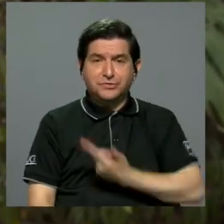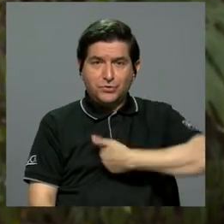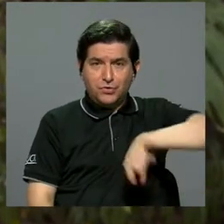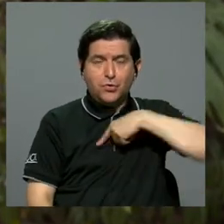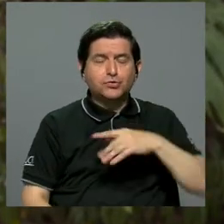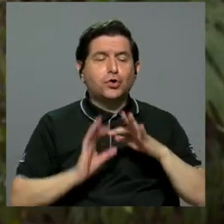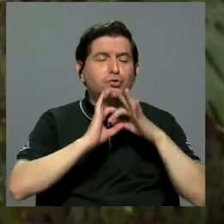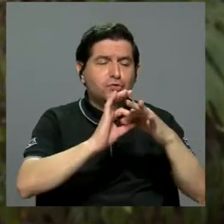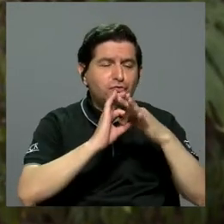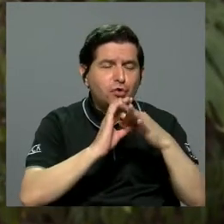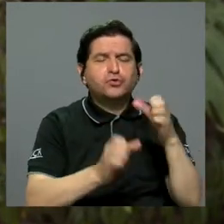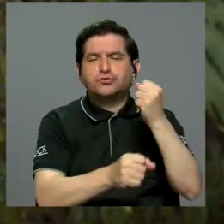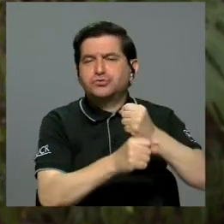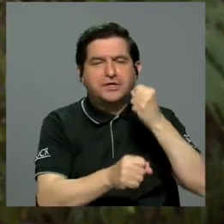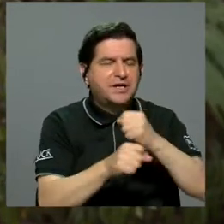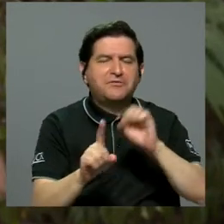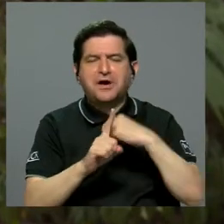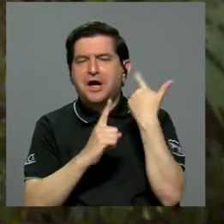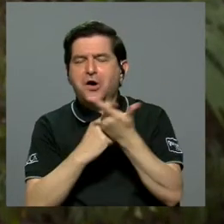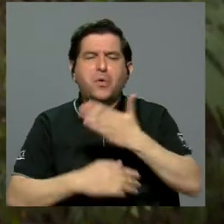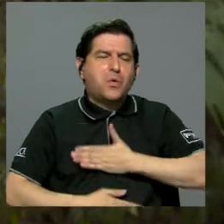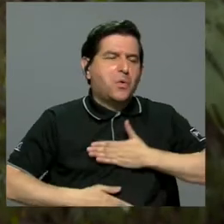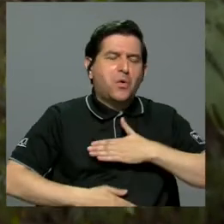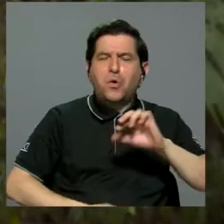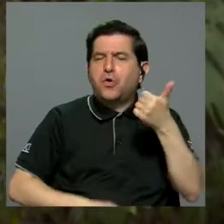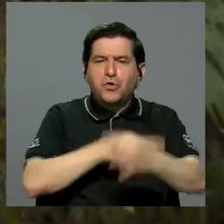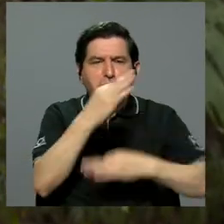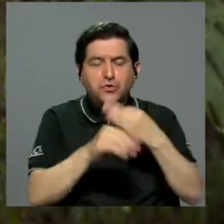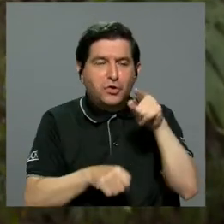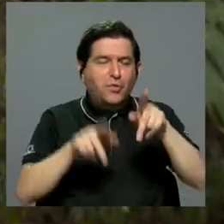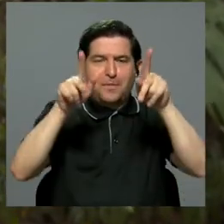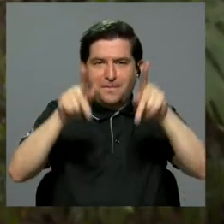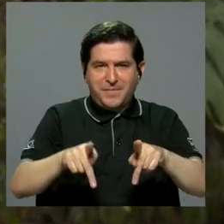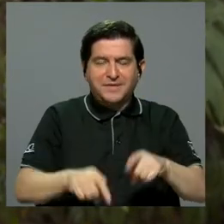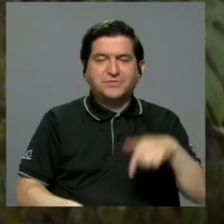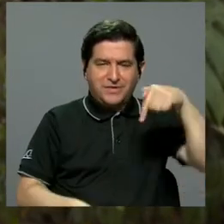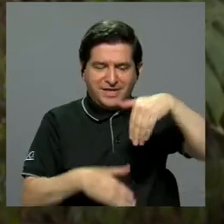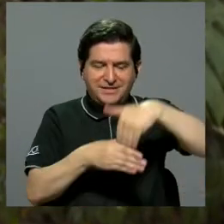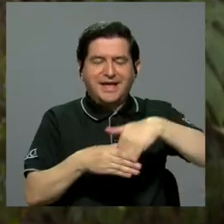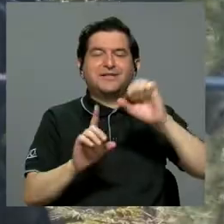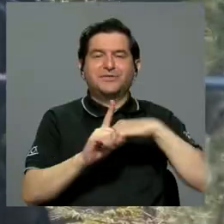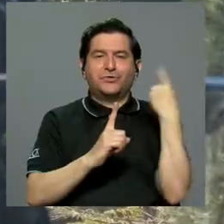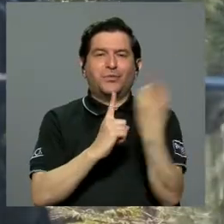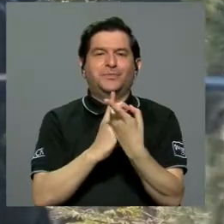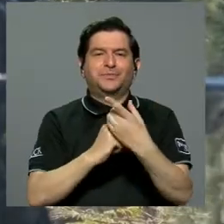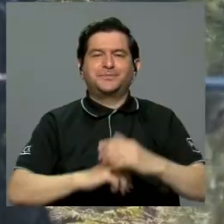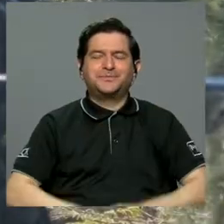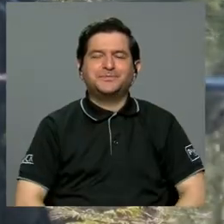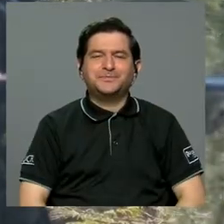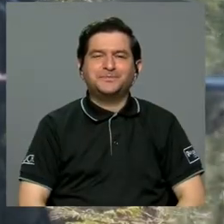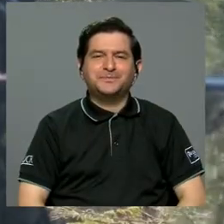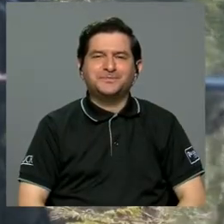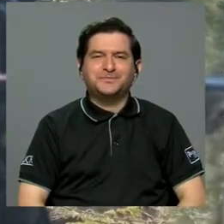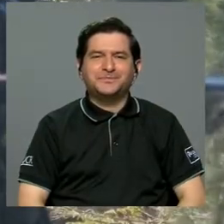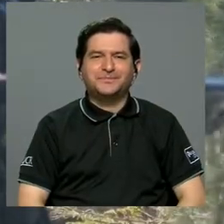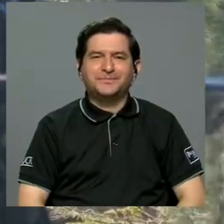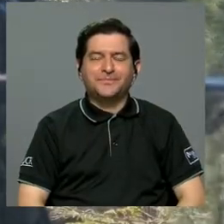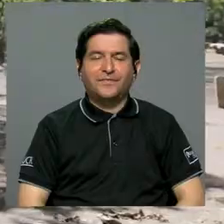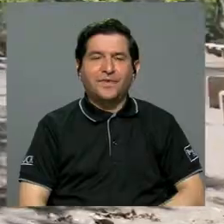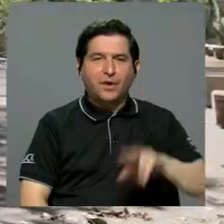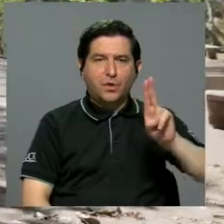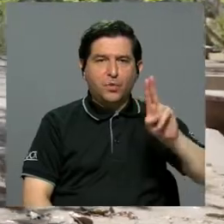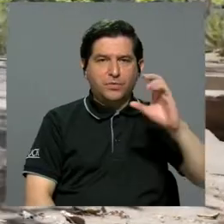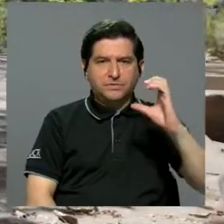relación laboral social recreativa o demás con estas personas en nuestra sociedad la